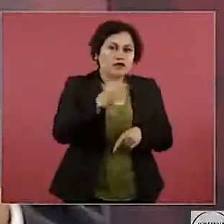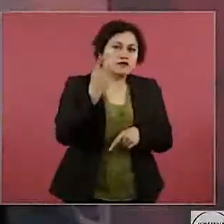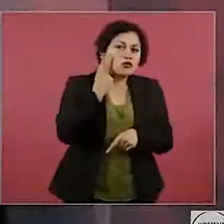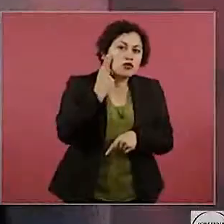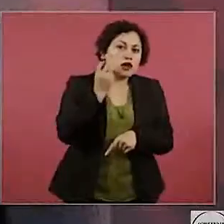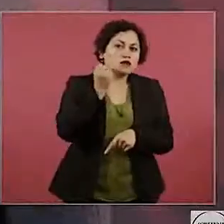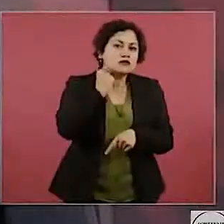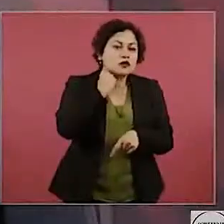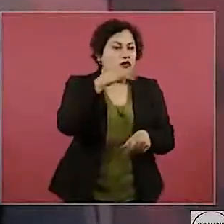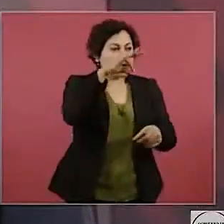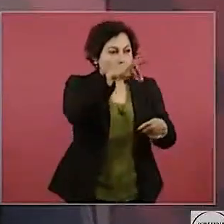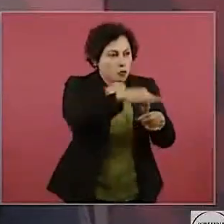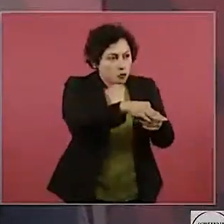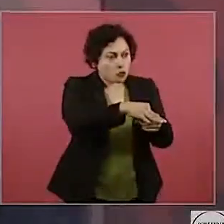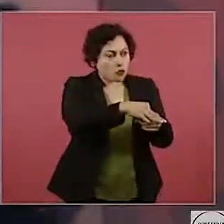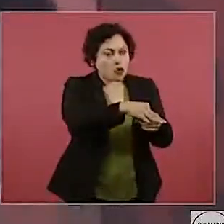mayoría,